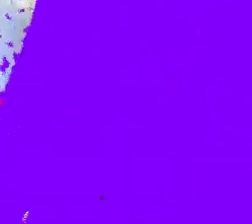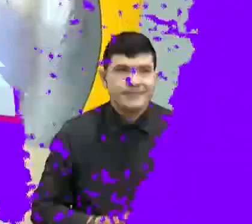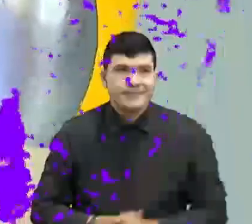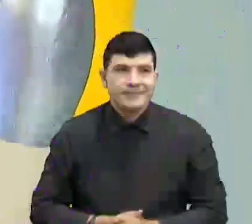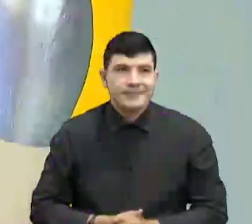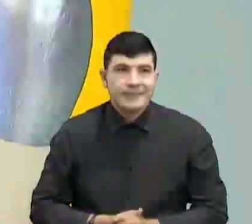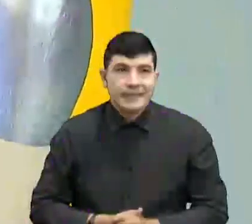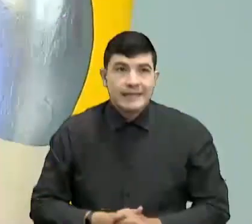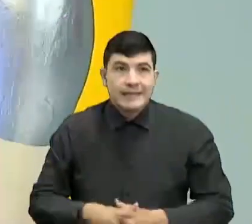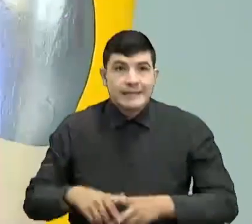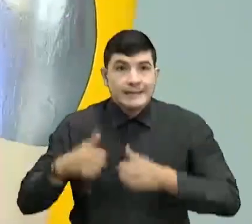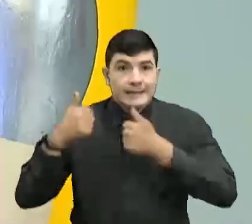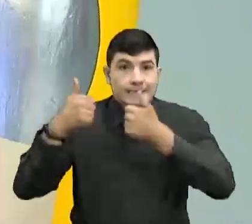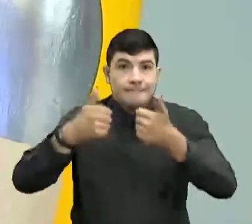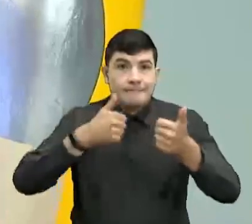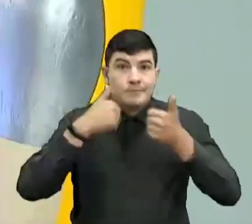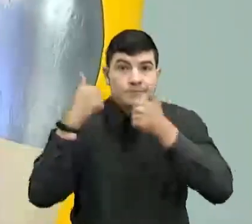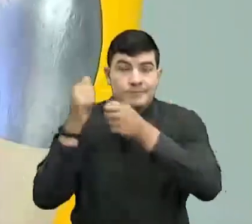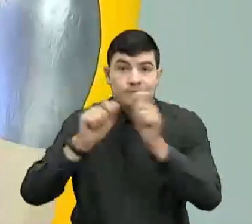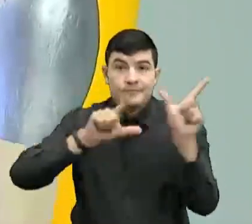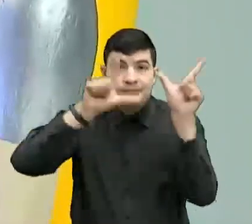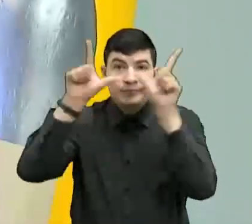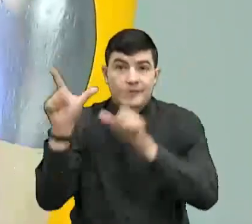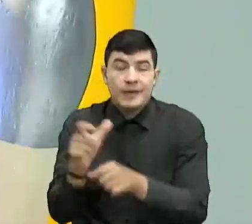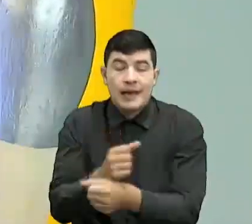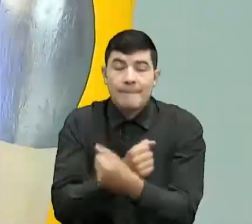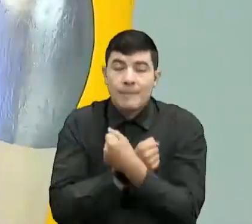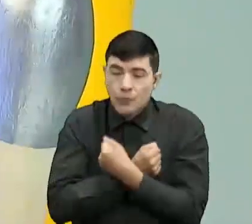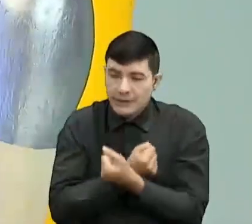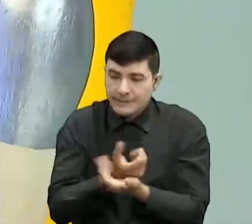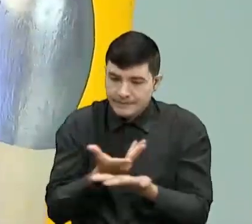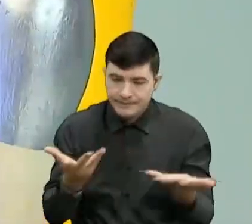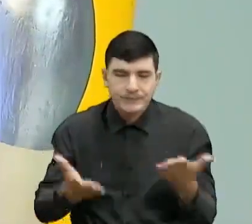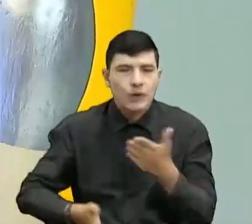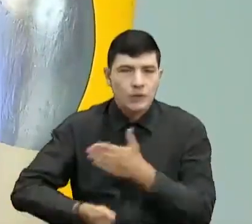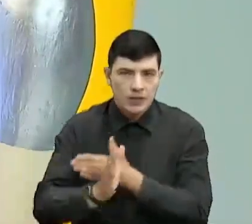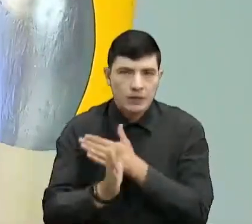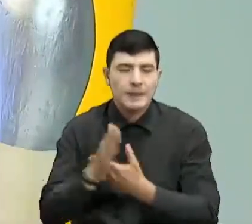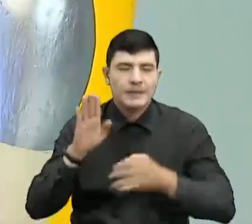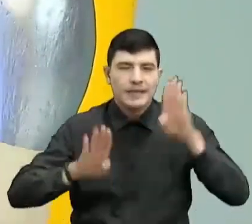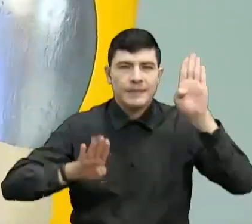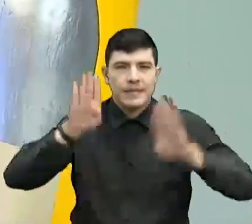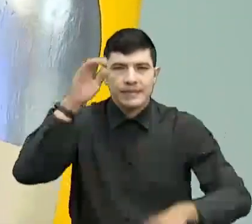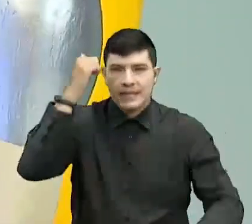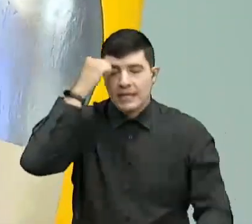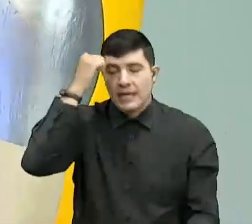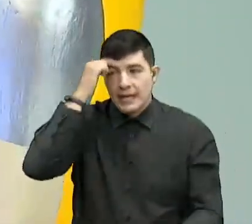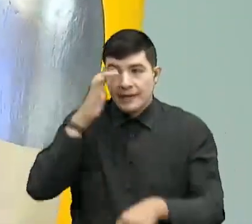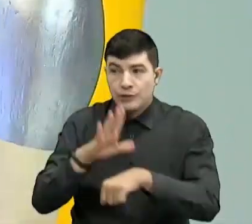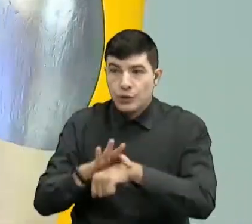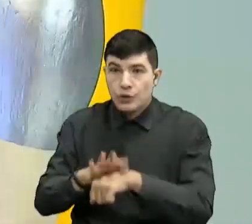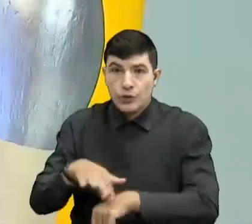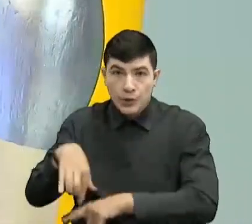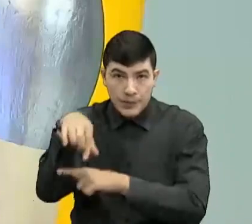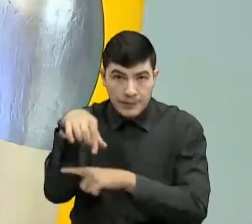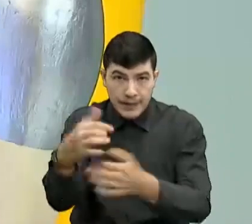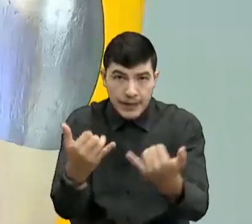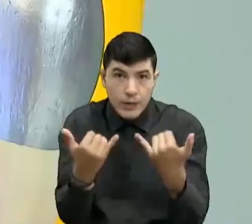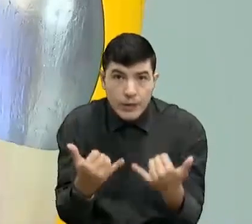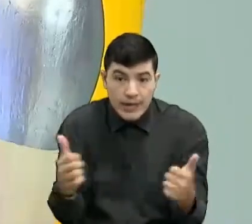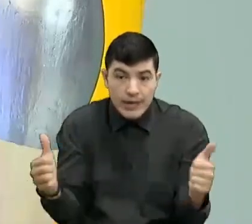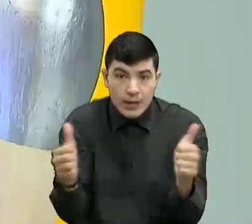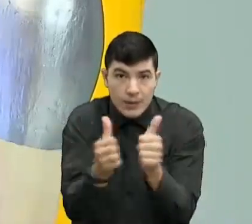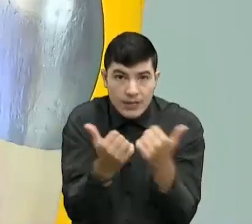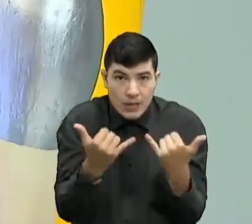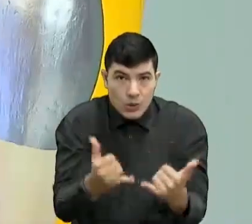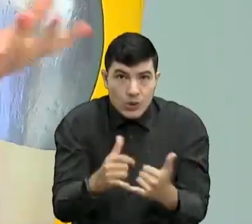Bueno, mis amores hermosos, continuamos con más de Presente Profe. Doctor Peque hoy nos está acompañando como líder de